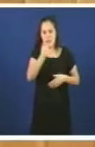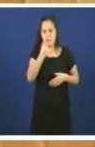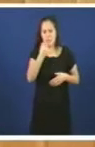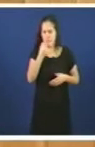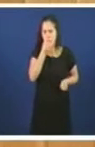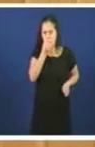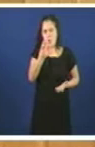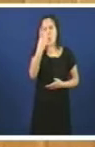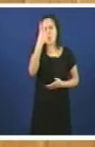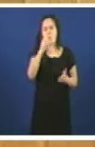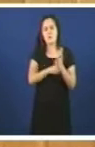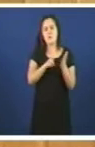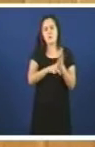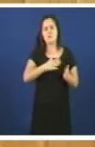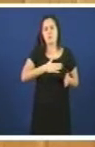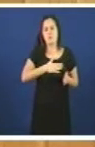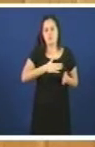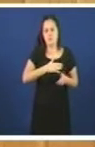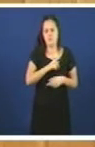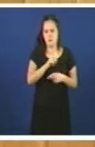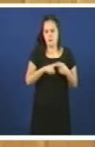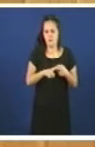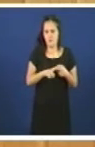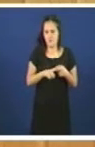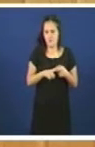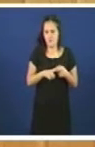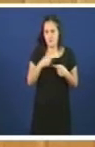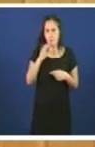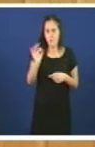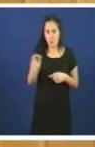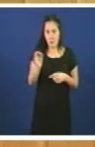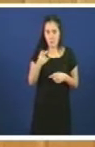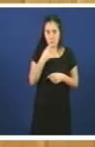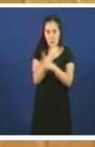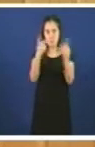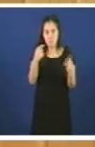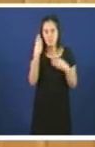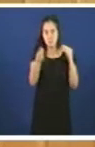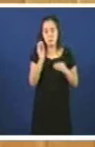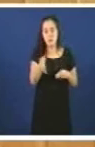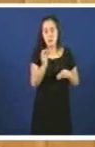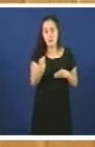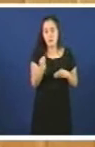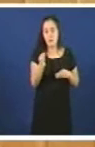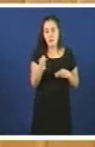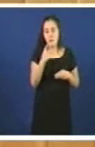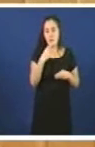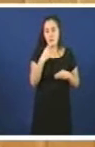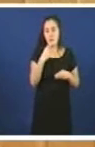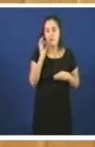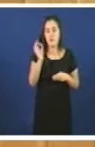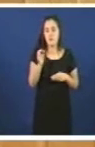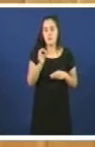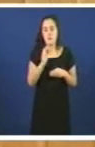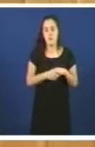dúas línguas propias hai que indique verdad sí a conderroización da política parece